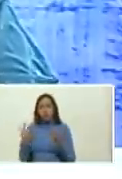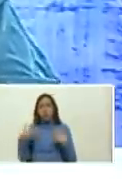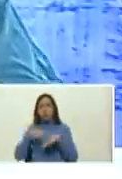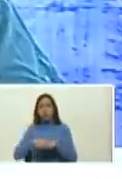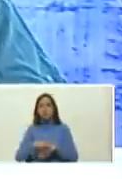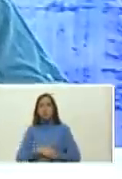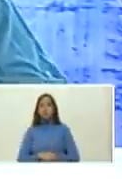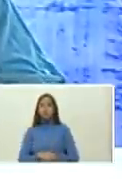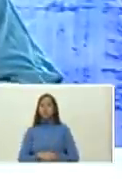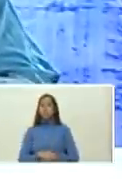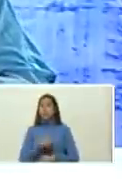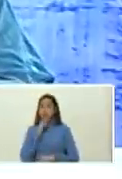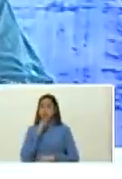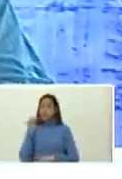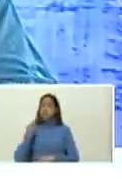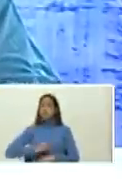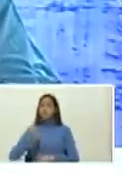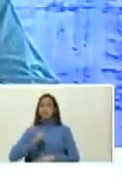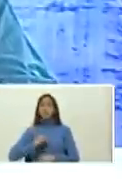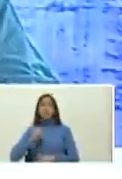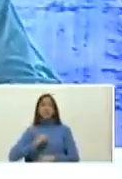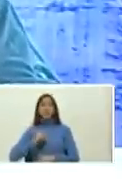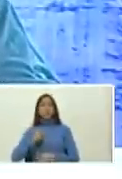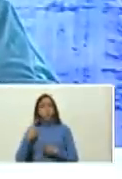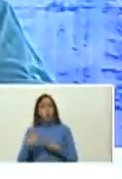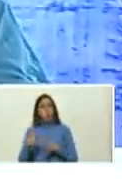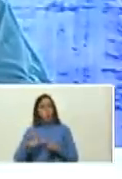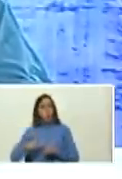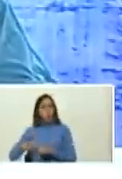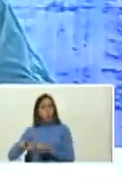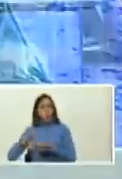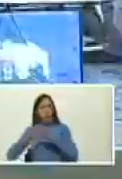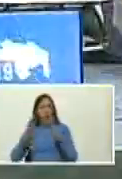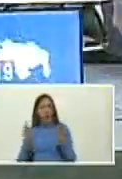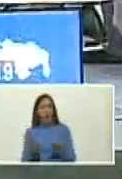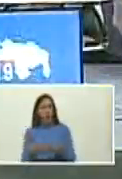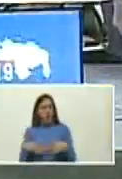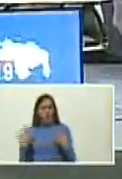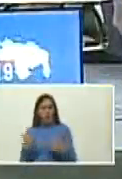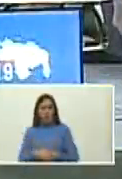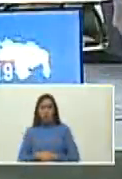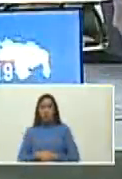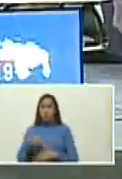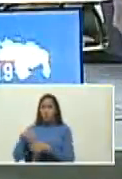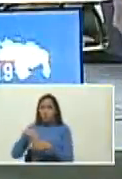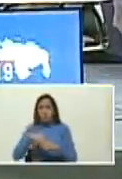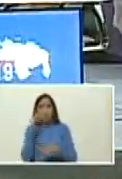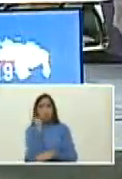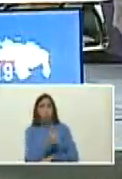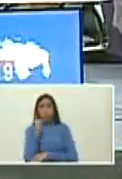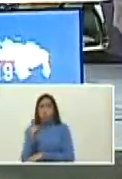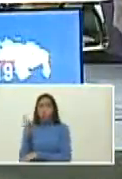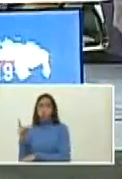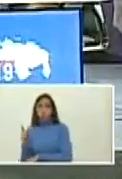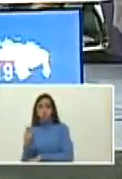no era fácil en otras partes del mundo las cuarentenas fueron obligatorias